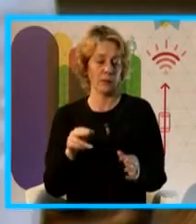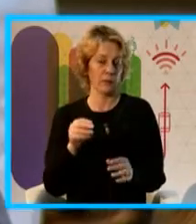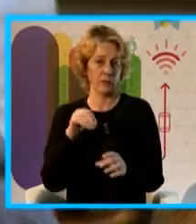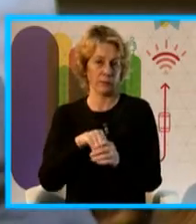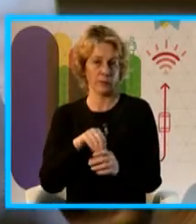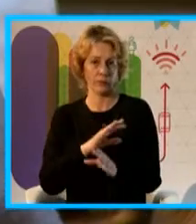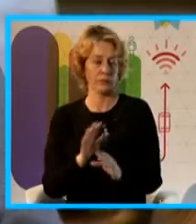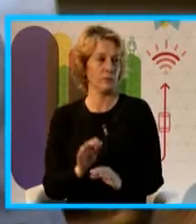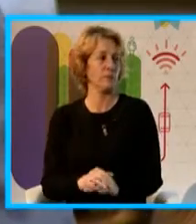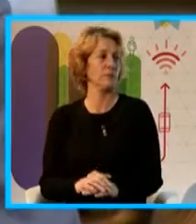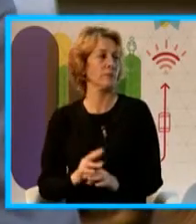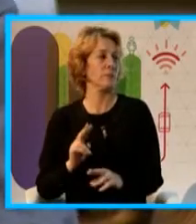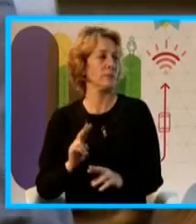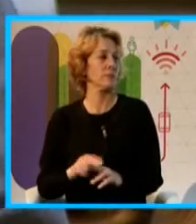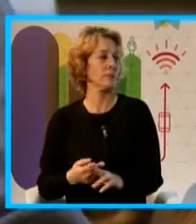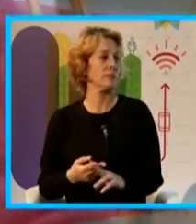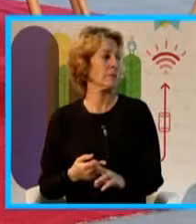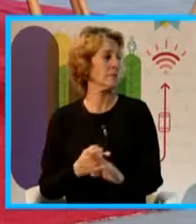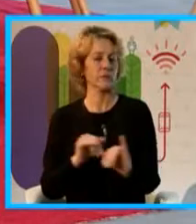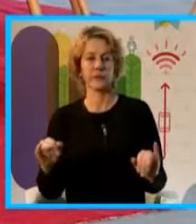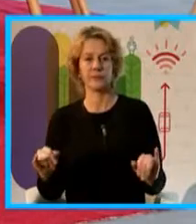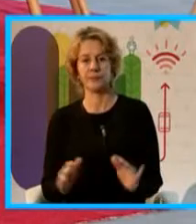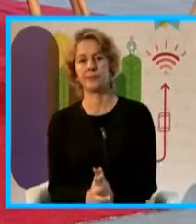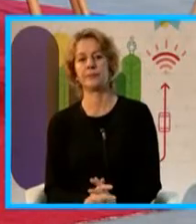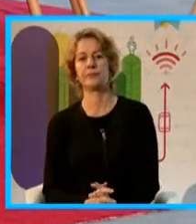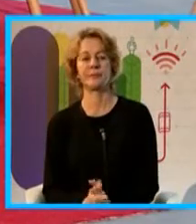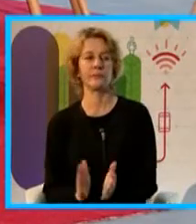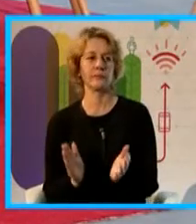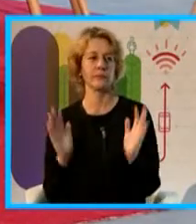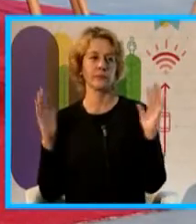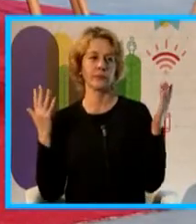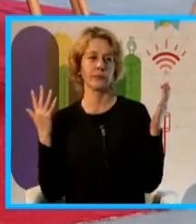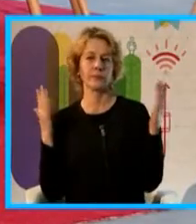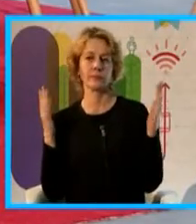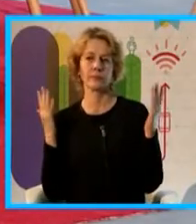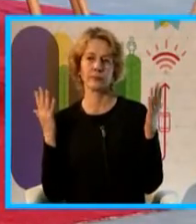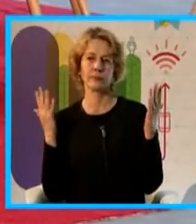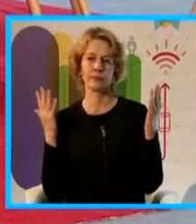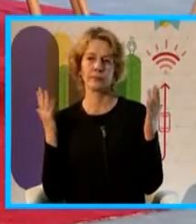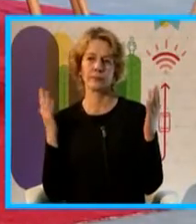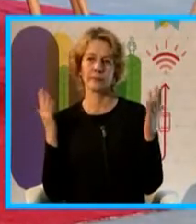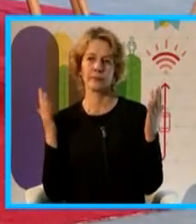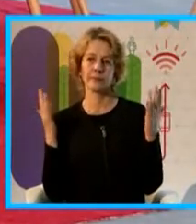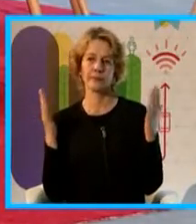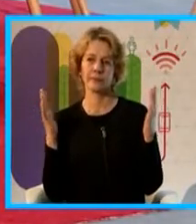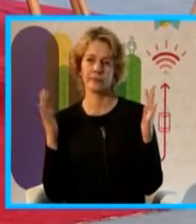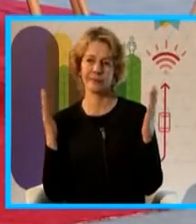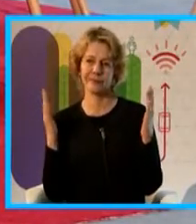La próxima. Terminé. Muy bien. Bueno, muchas gracias. Bien. Me quedé con ganas de ir al parque Rodó, te aviso. ¿Viste?